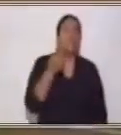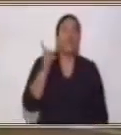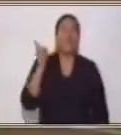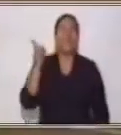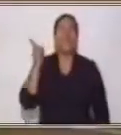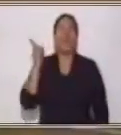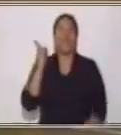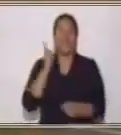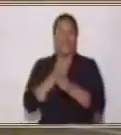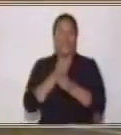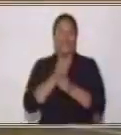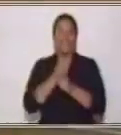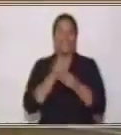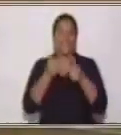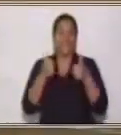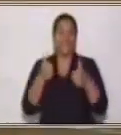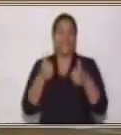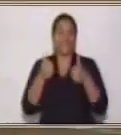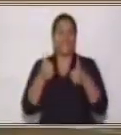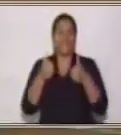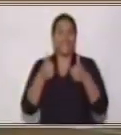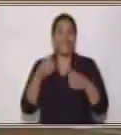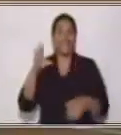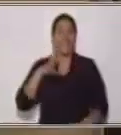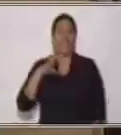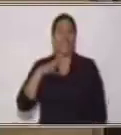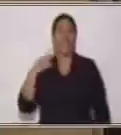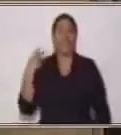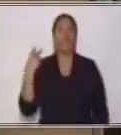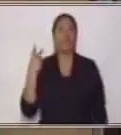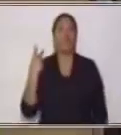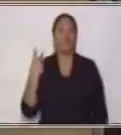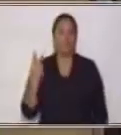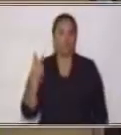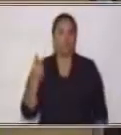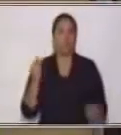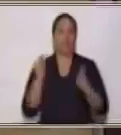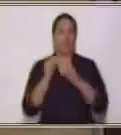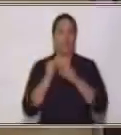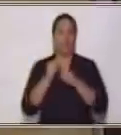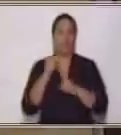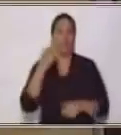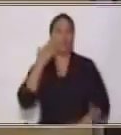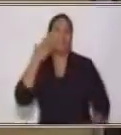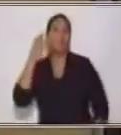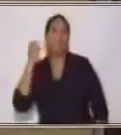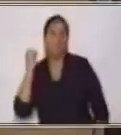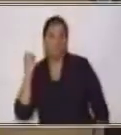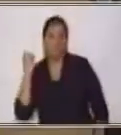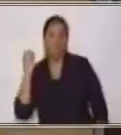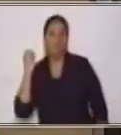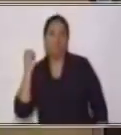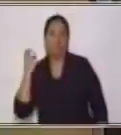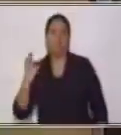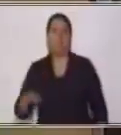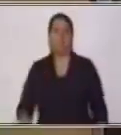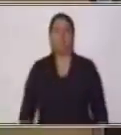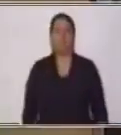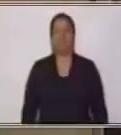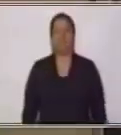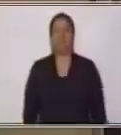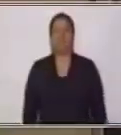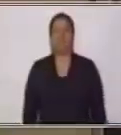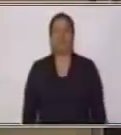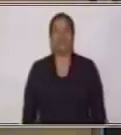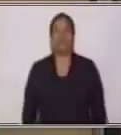Sí. Muy bien. Tenemos entonces dos palabras que dicen abuelo. Muy